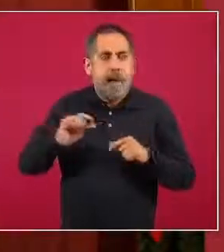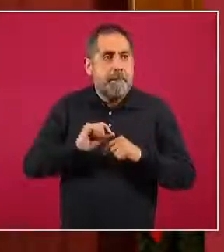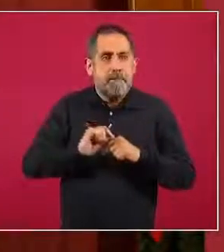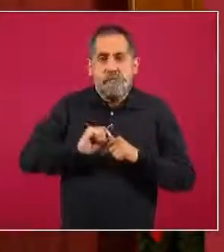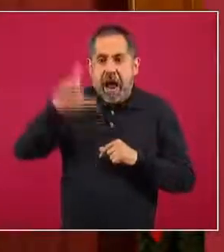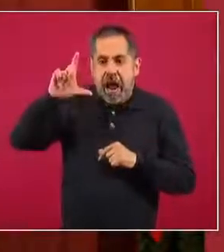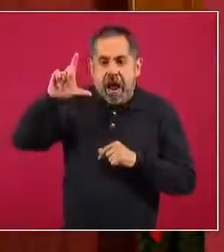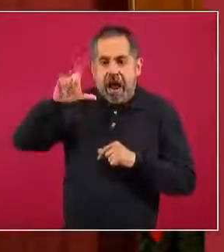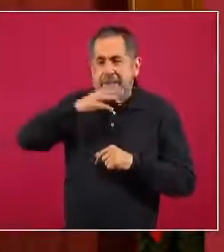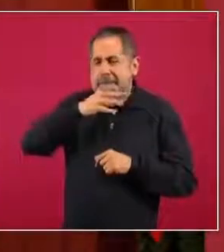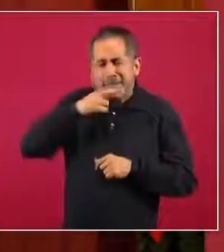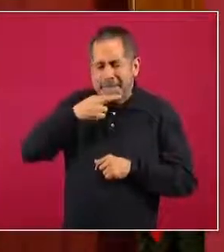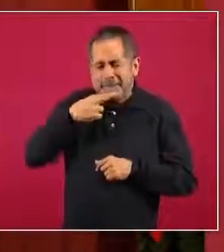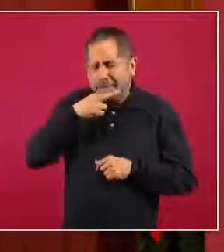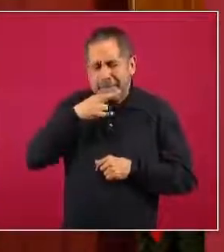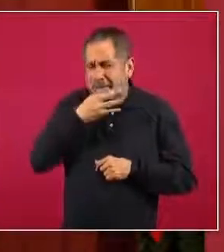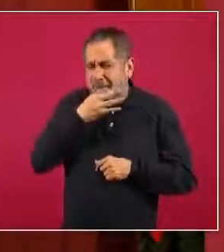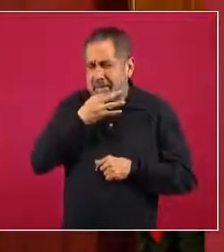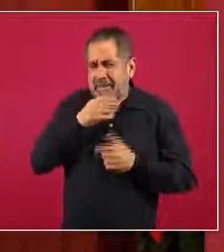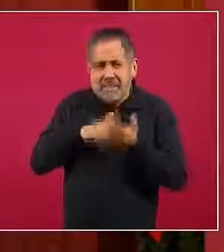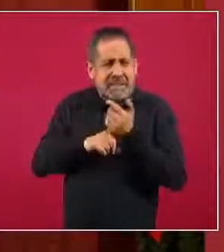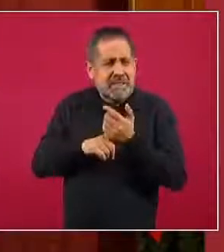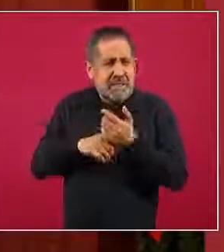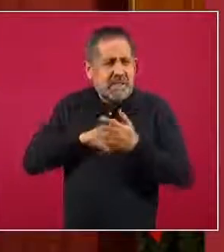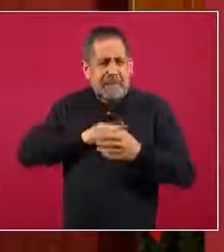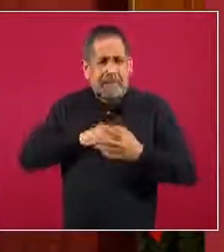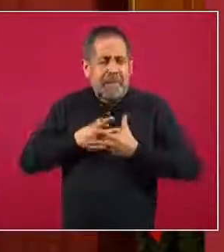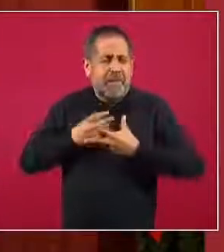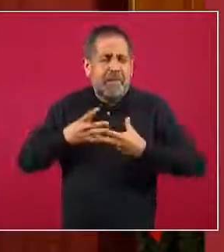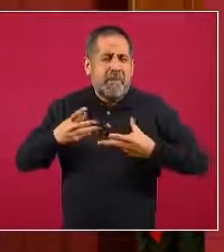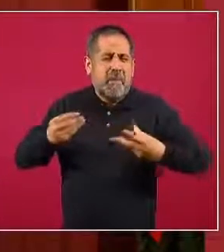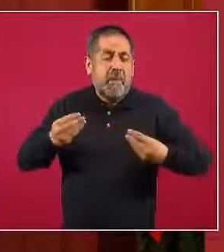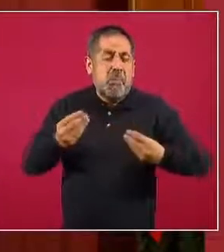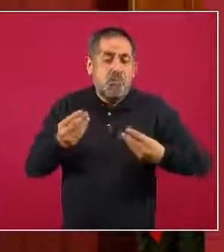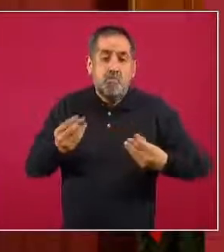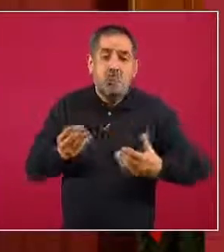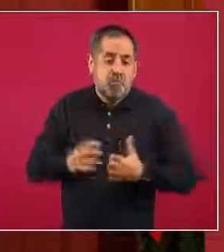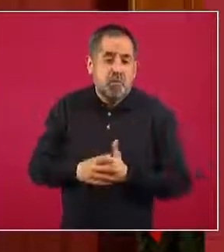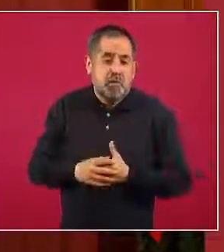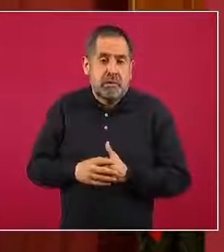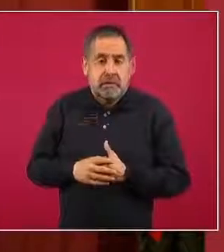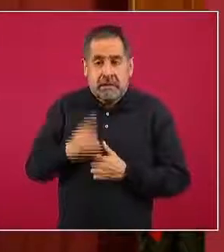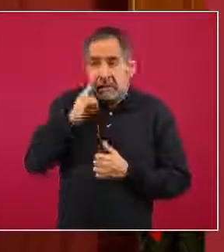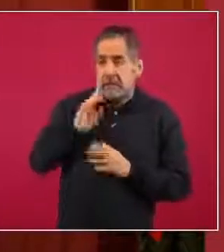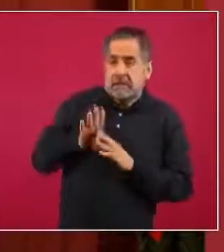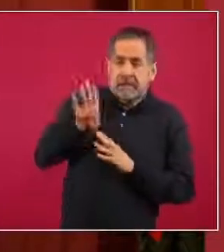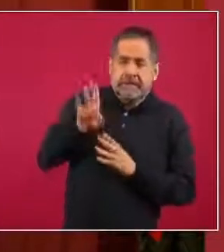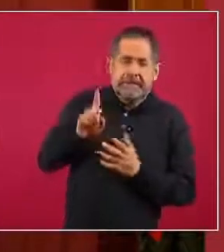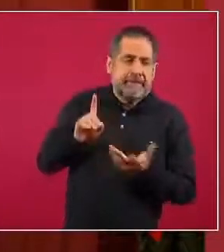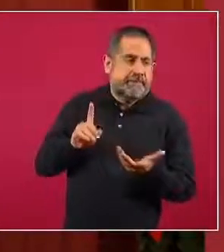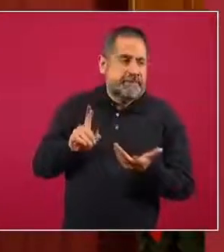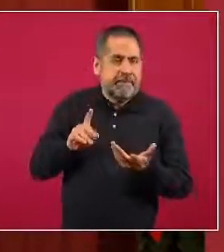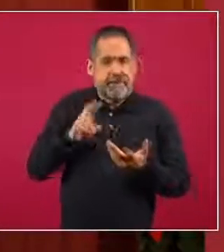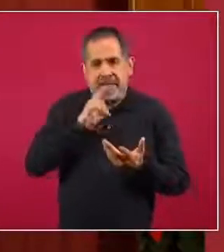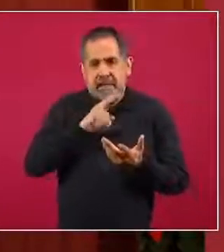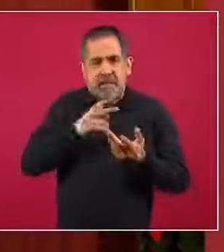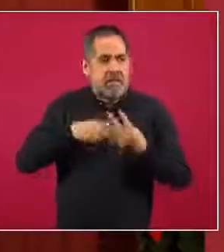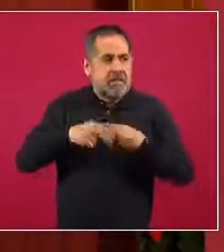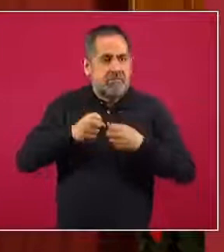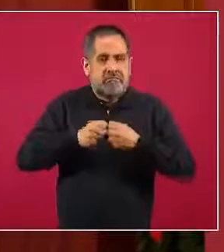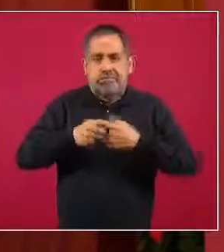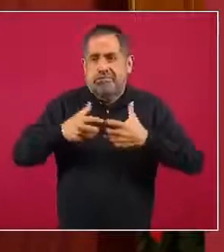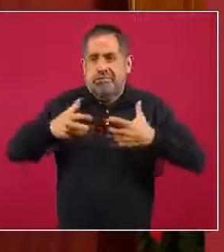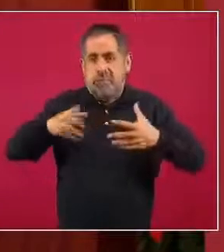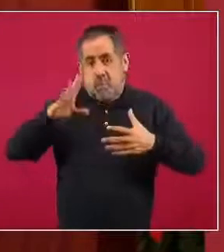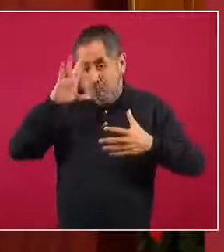graficando, pues es bastante vertical, lo cual habla de una generación